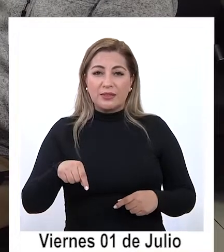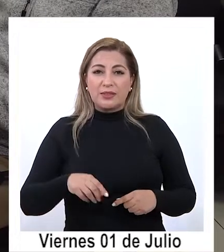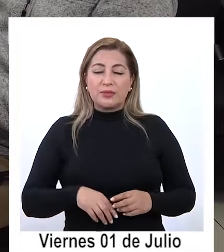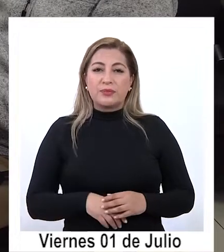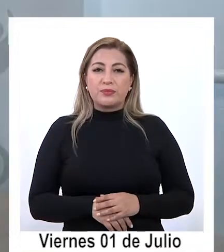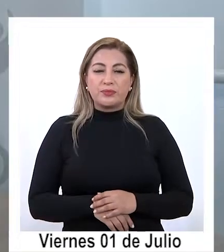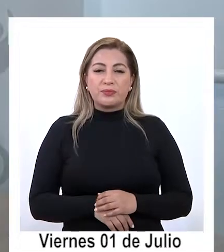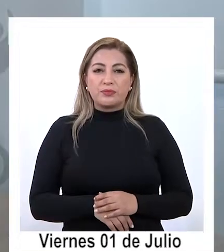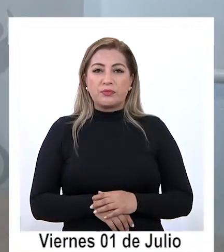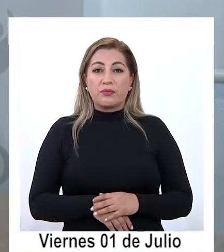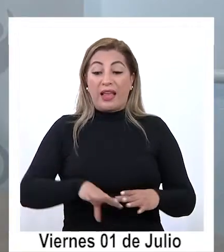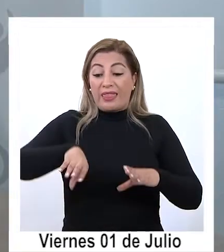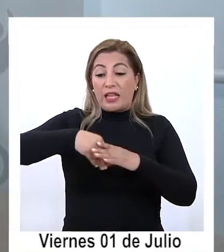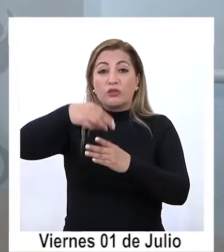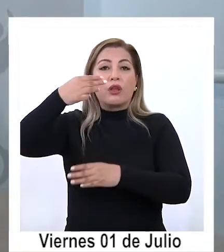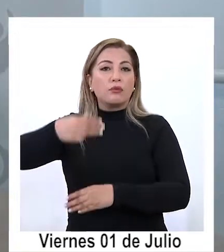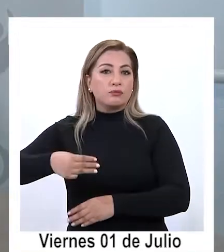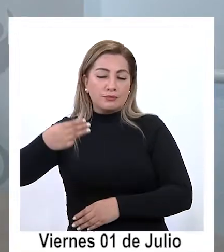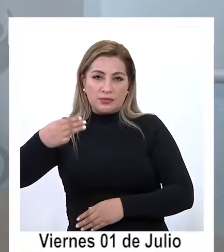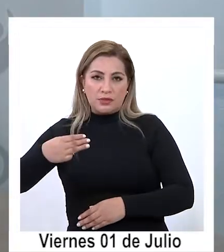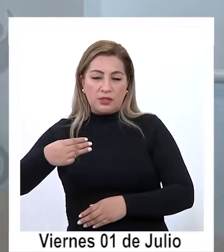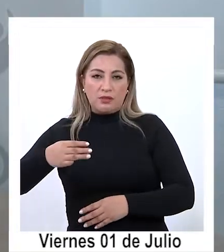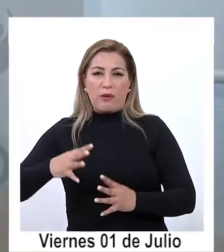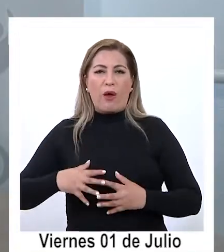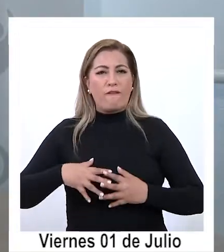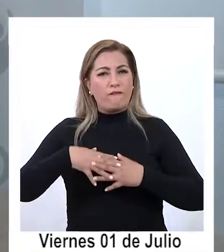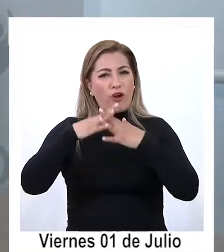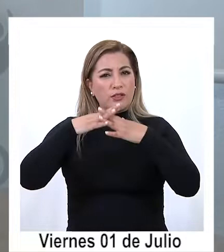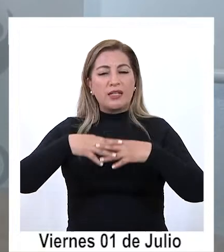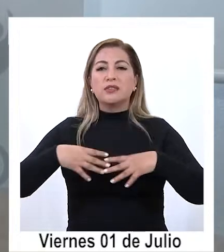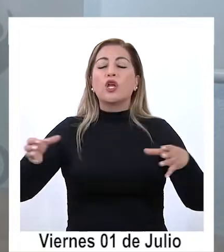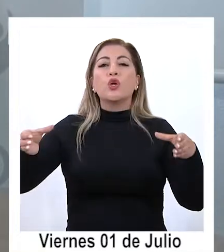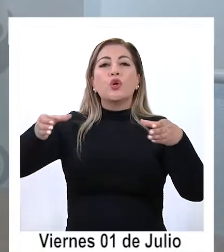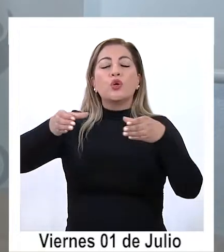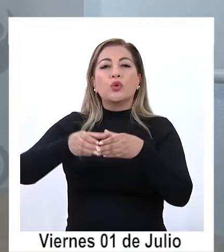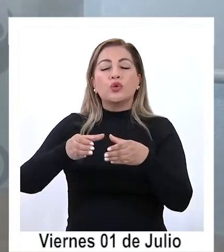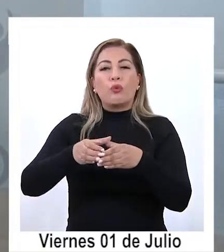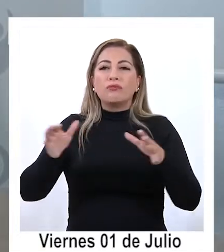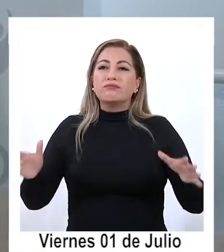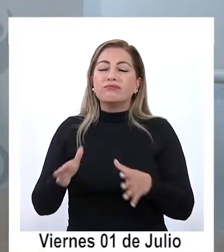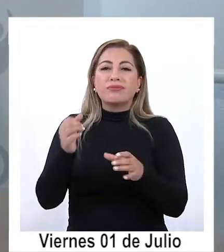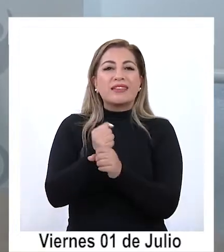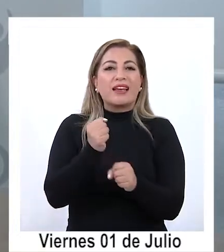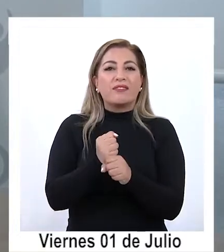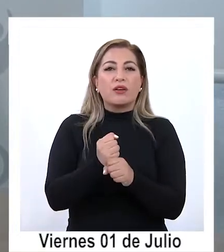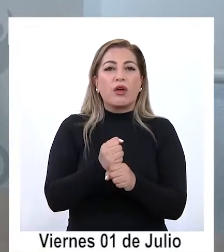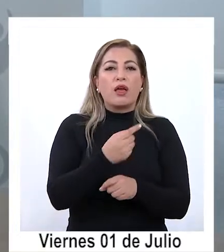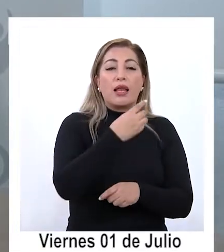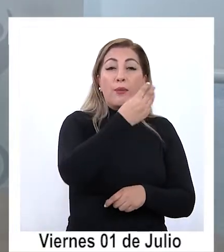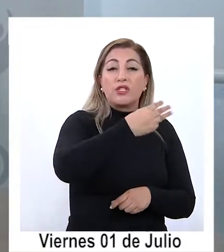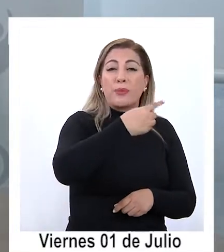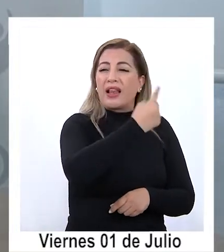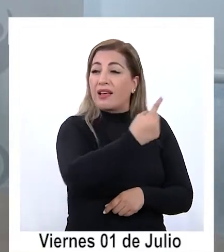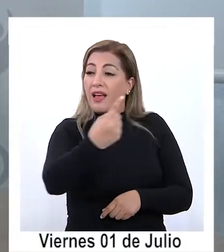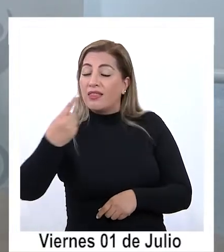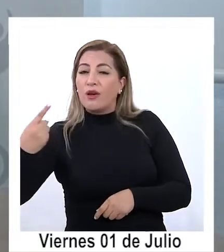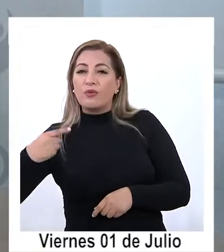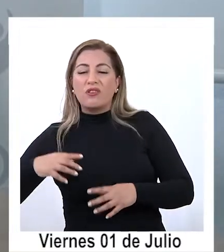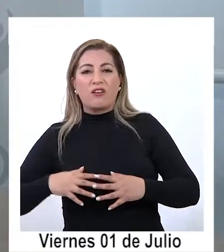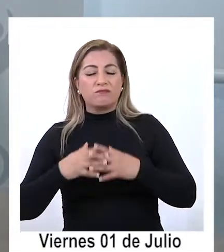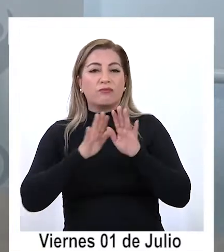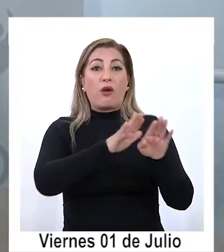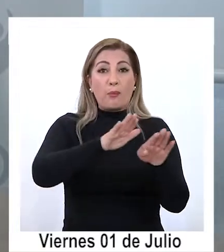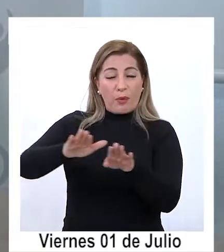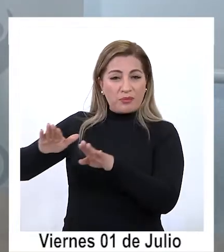tema en los municipios vamos a fortalecer los equipos de fomento productivo de cada uno de los municipios y vamos a trabajar